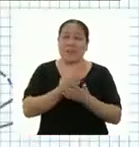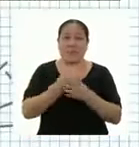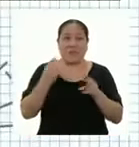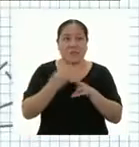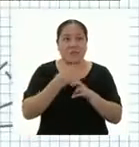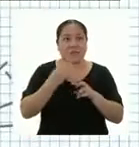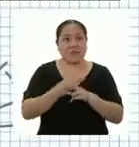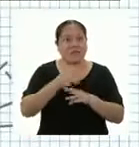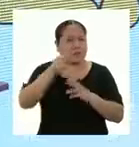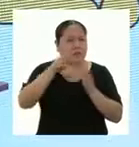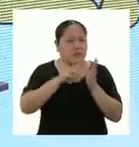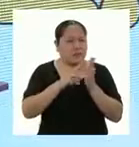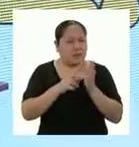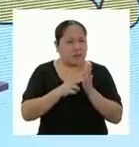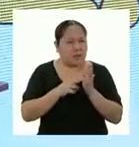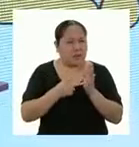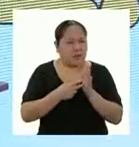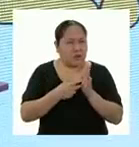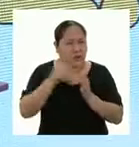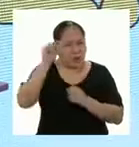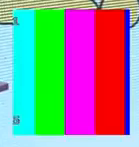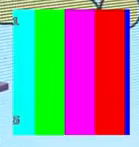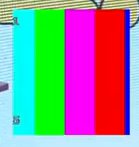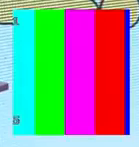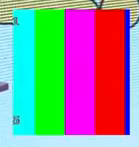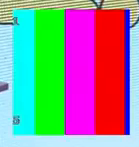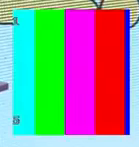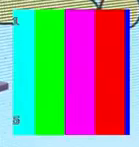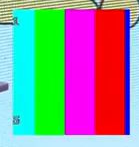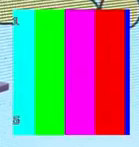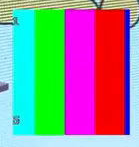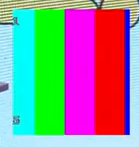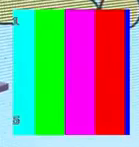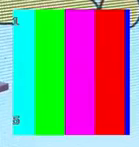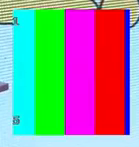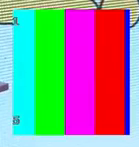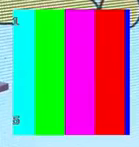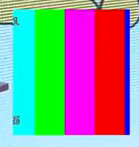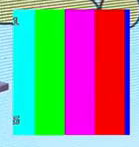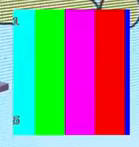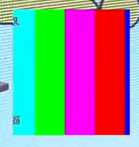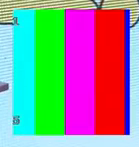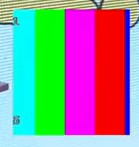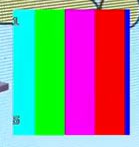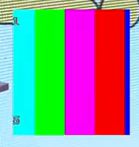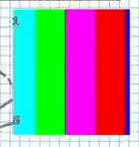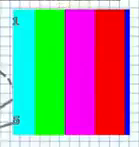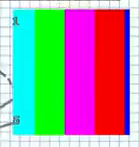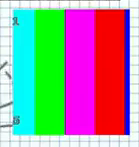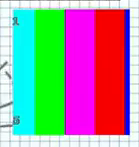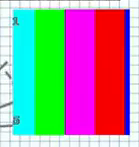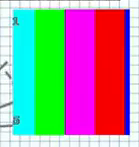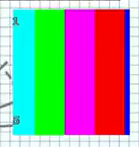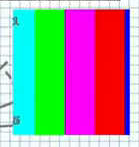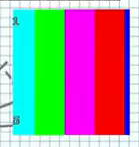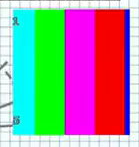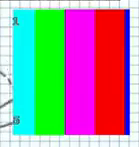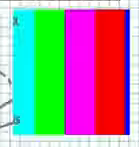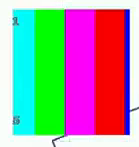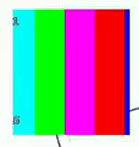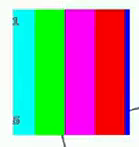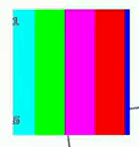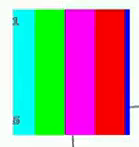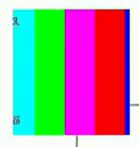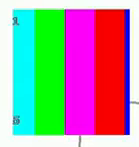a qué equivale pi? Creo que sí. 3,14 aproximadamente. Muy bien.